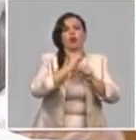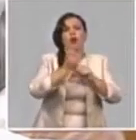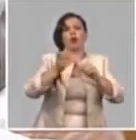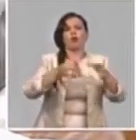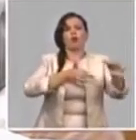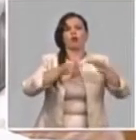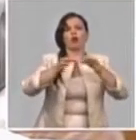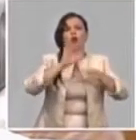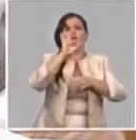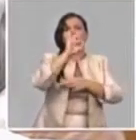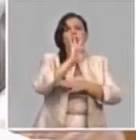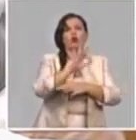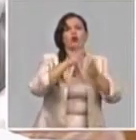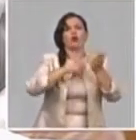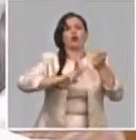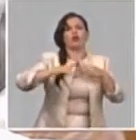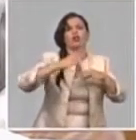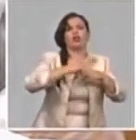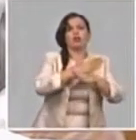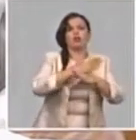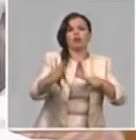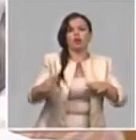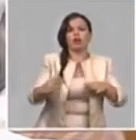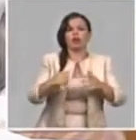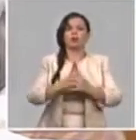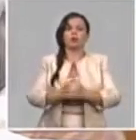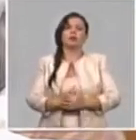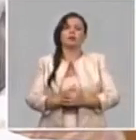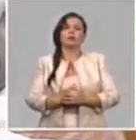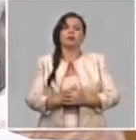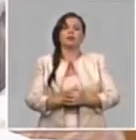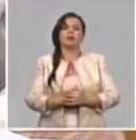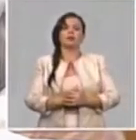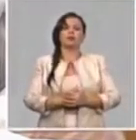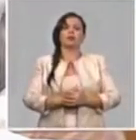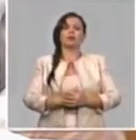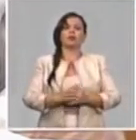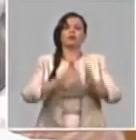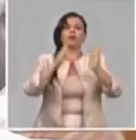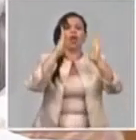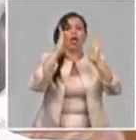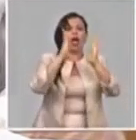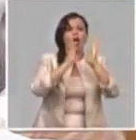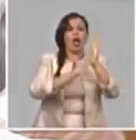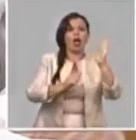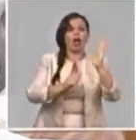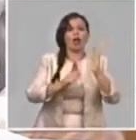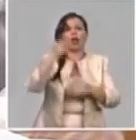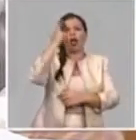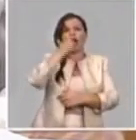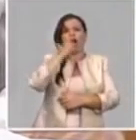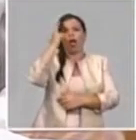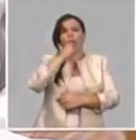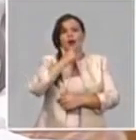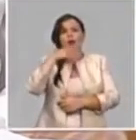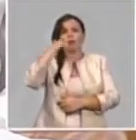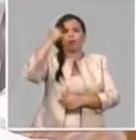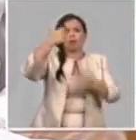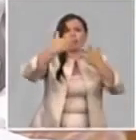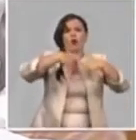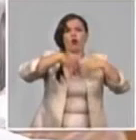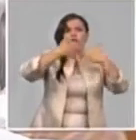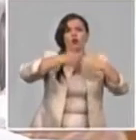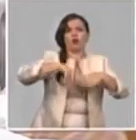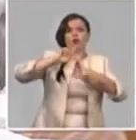en el rescate de las capacidades que tenemos en la acuicultura. No fue un abril un mes bueno, Randy, en la producción de refresco, tal y como explicamos